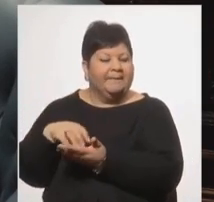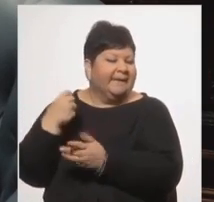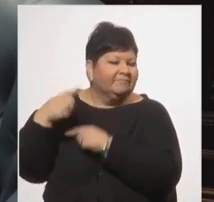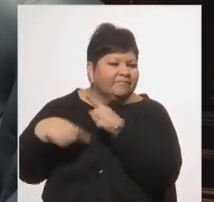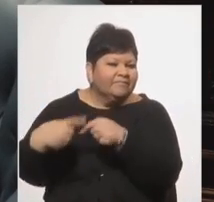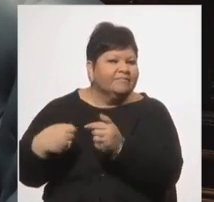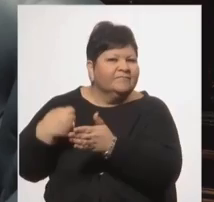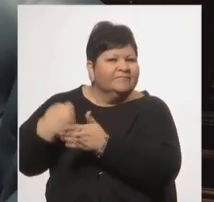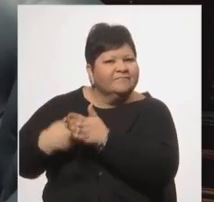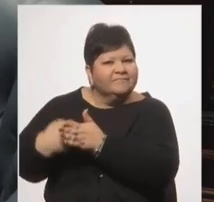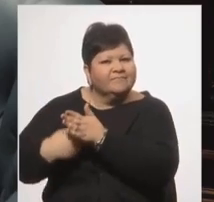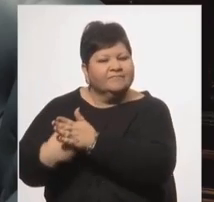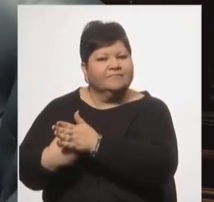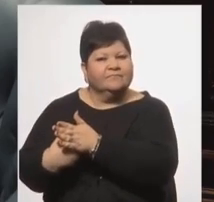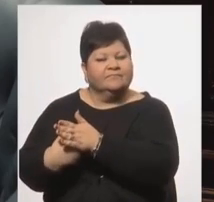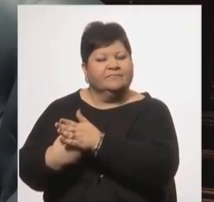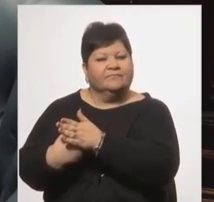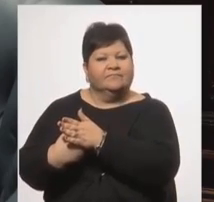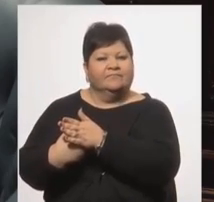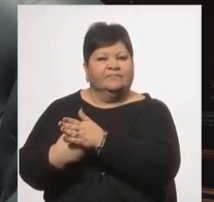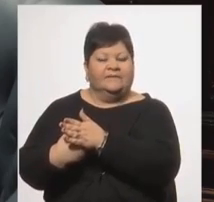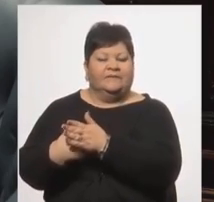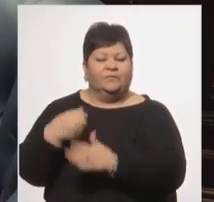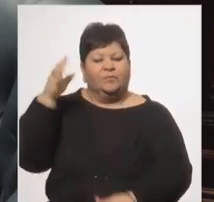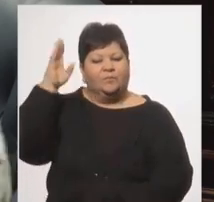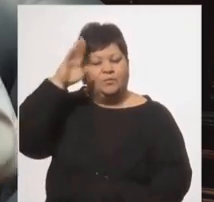inmenso honor.